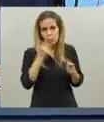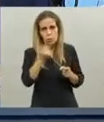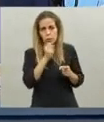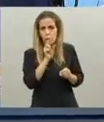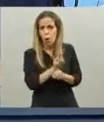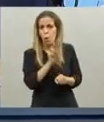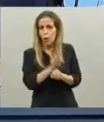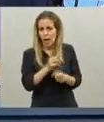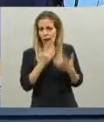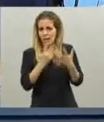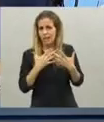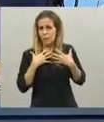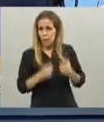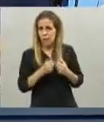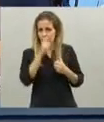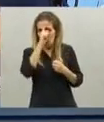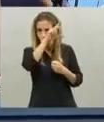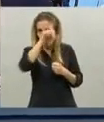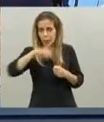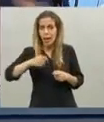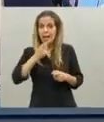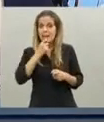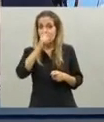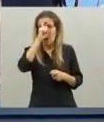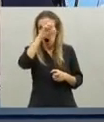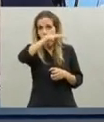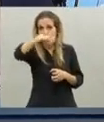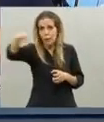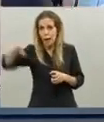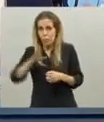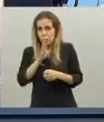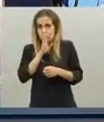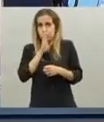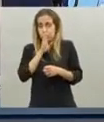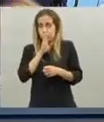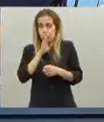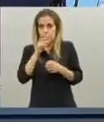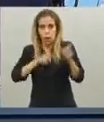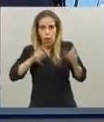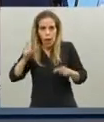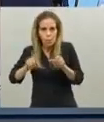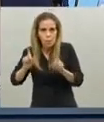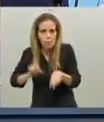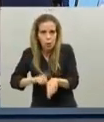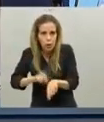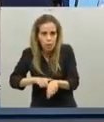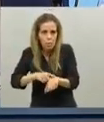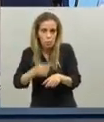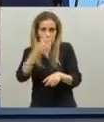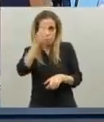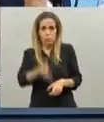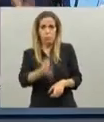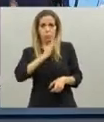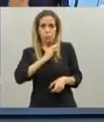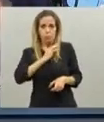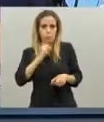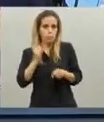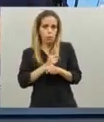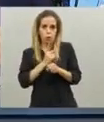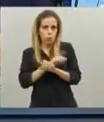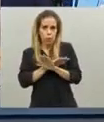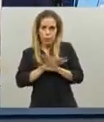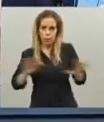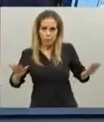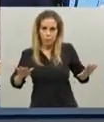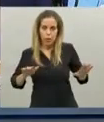salud y si todos juntos se contagian todos al mismo tiempo es imposible de evitar entonces tenemos que